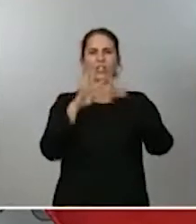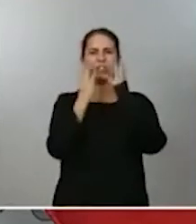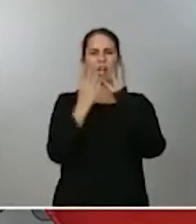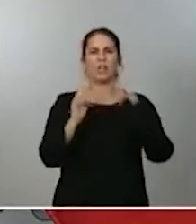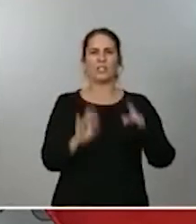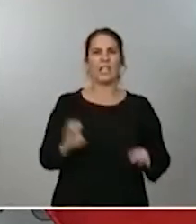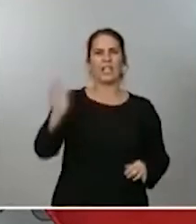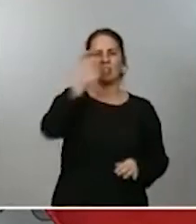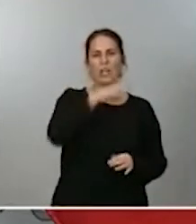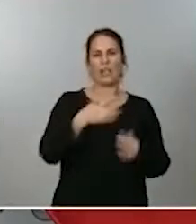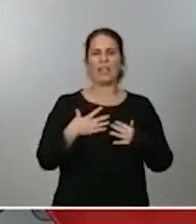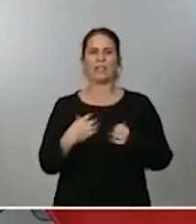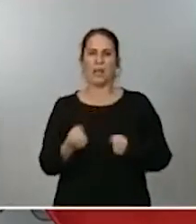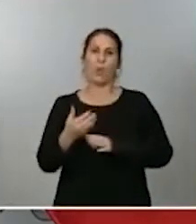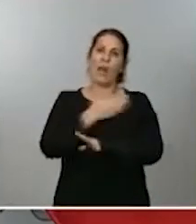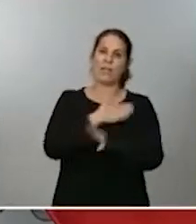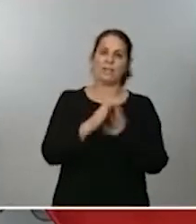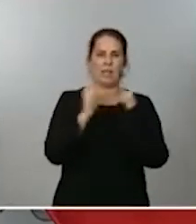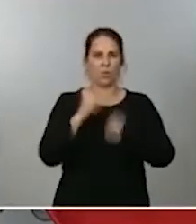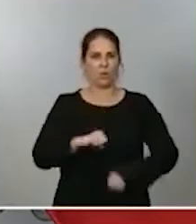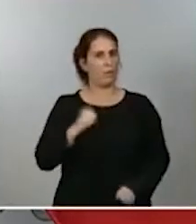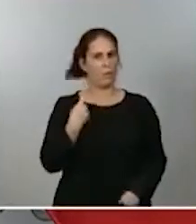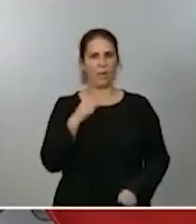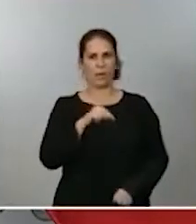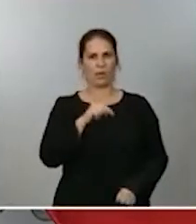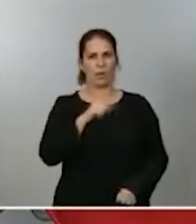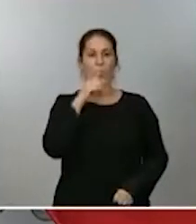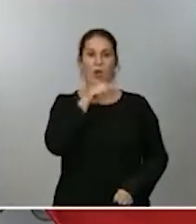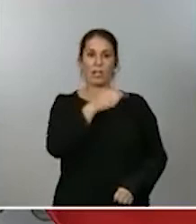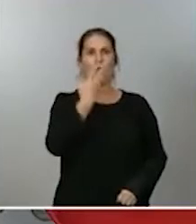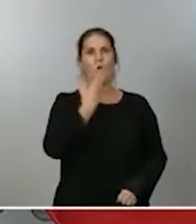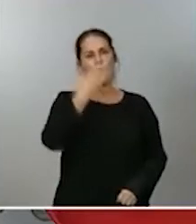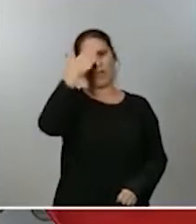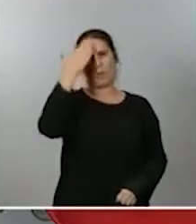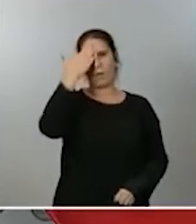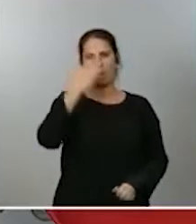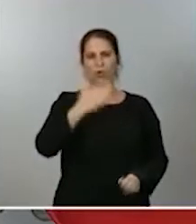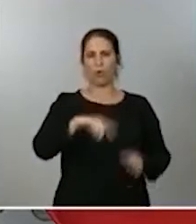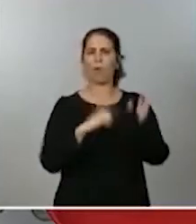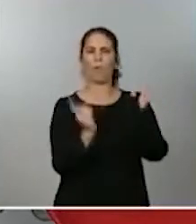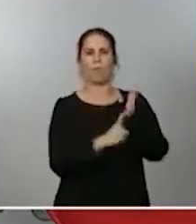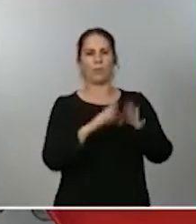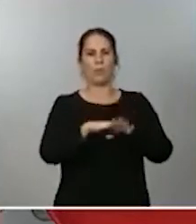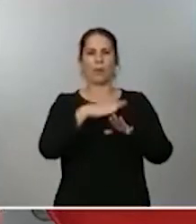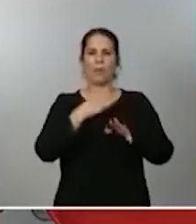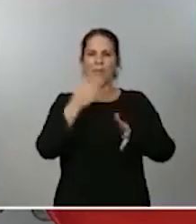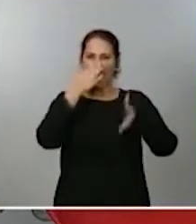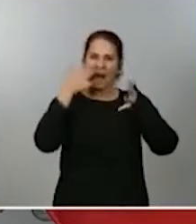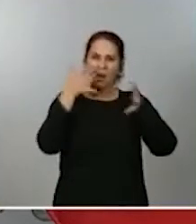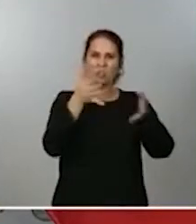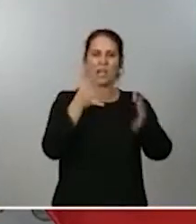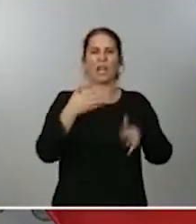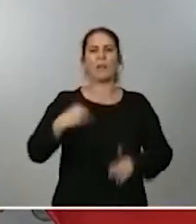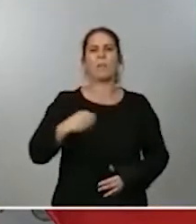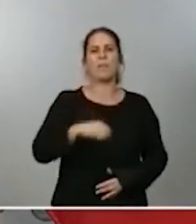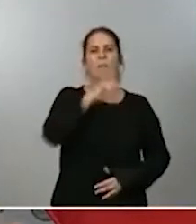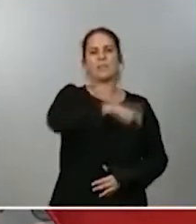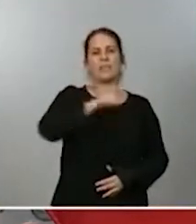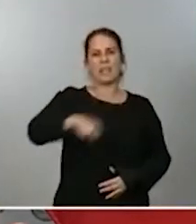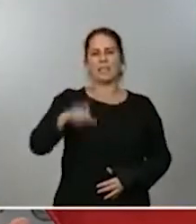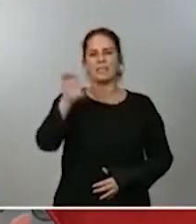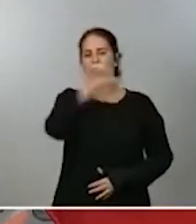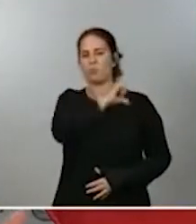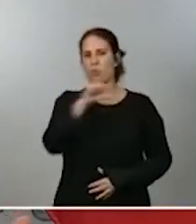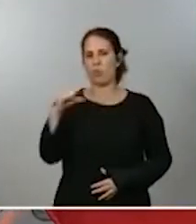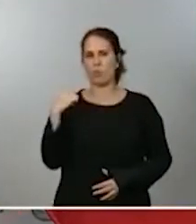Salud, que, insisto, es el que contiene el conocimiento para poder aconsejar a los presidentes autonómicos el devenir de las